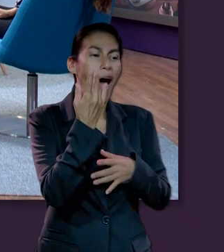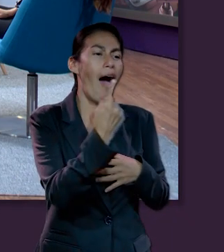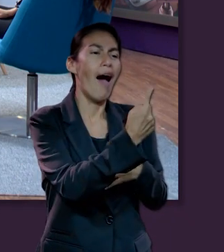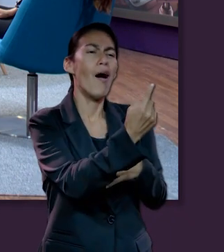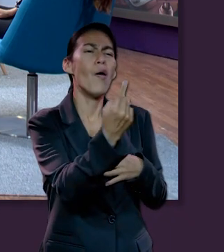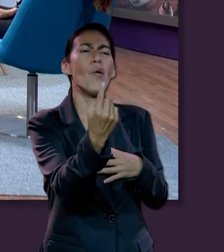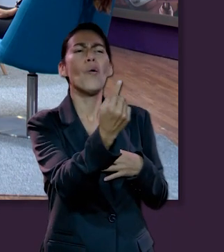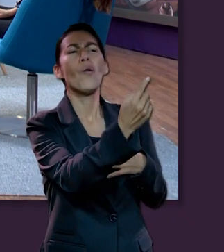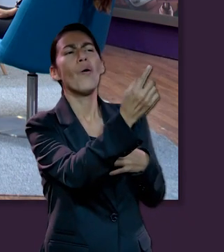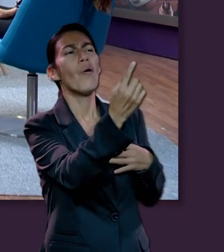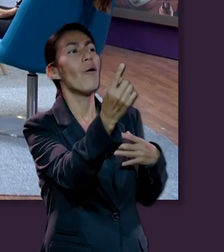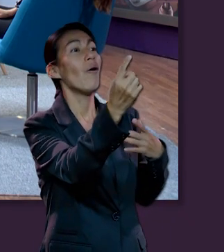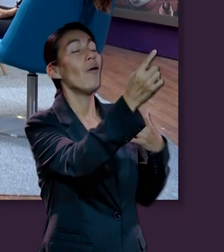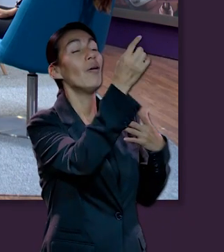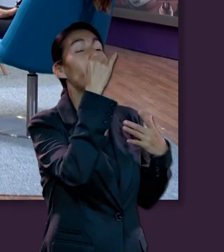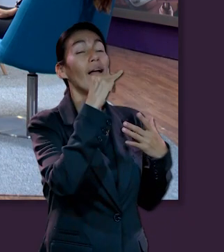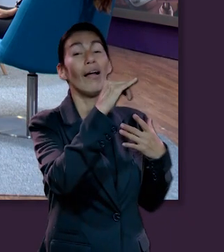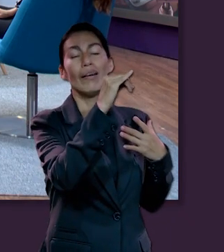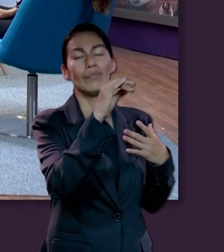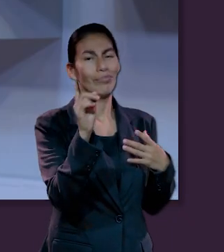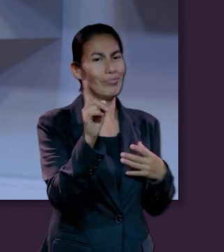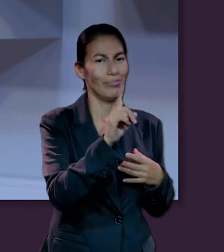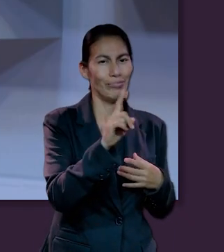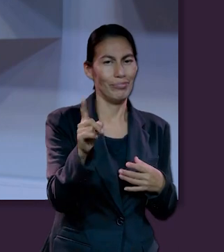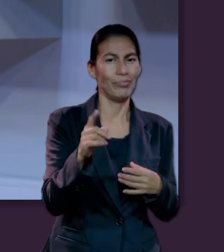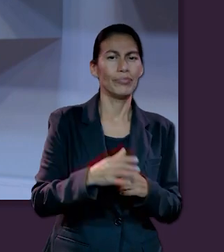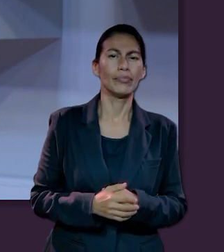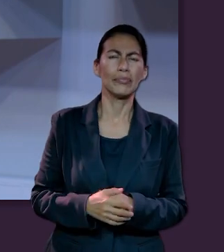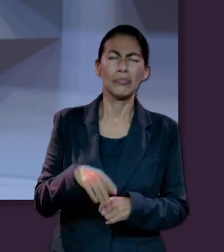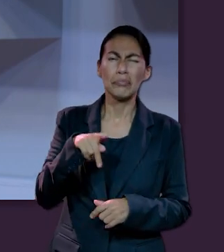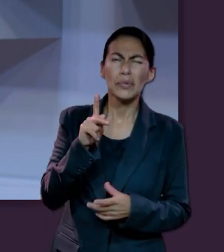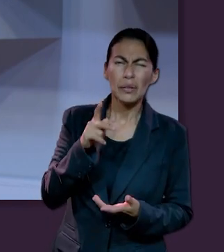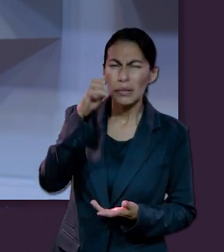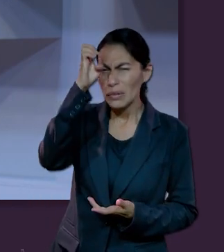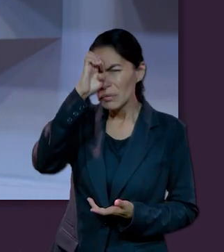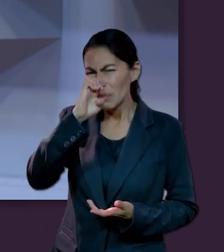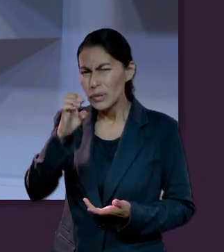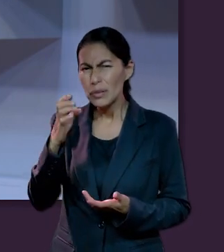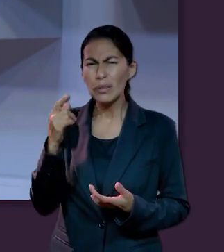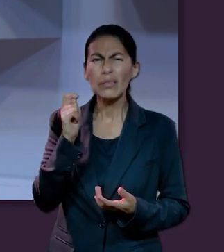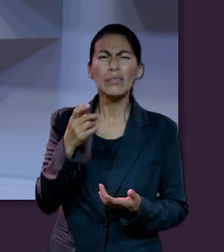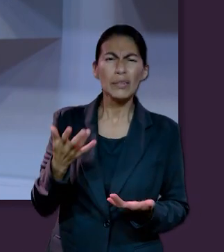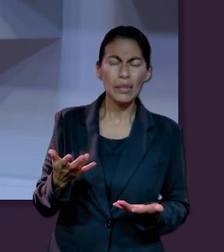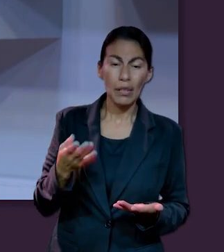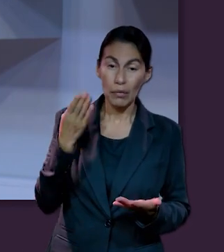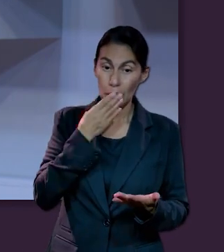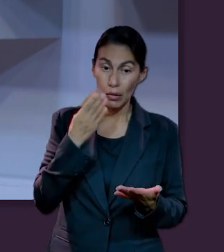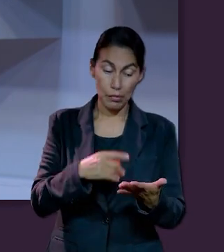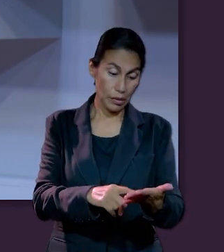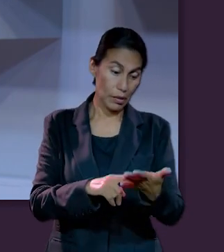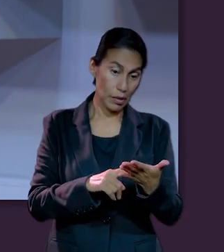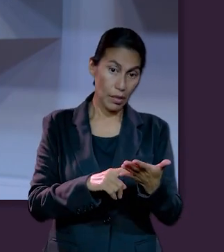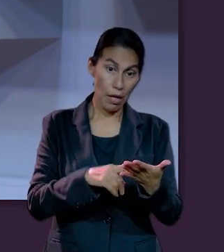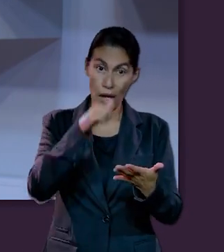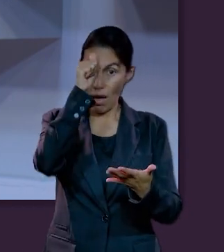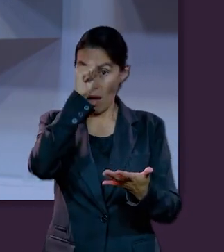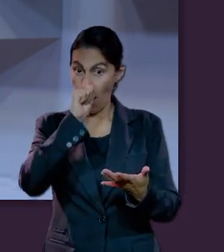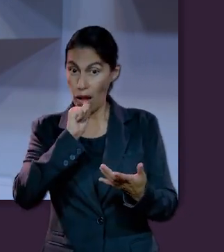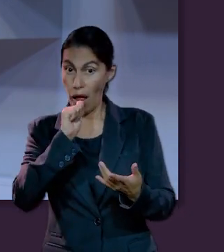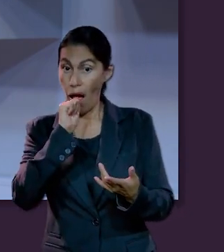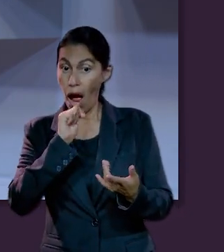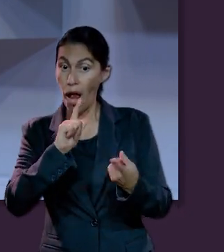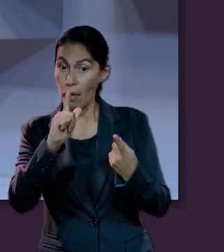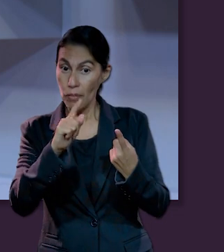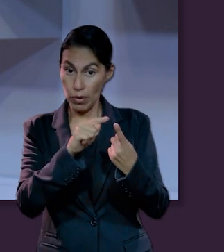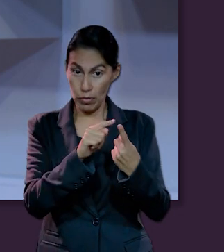vaga por el mundo, pero ¿qué pasa con el espíritu? Porque nos damos cuenta a través de la Biblia que